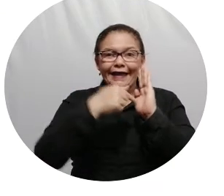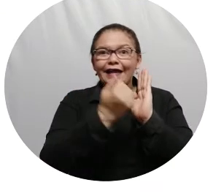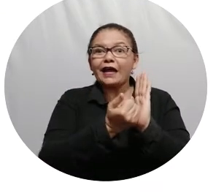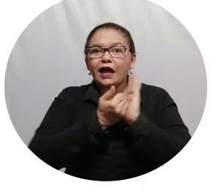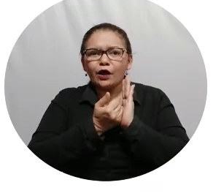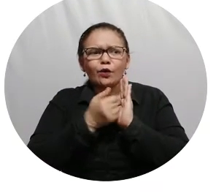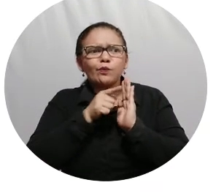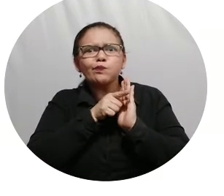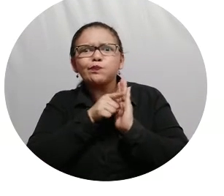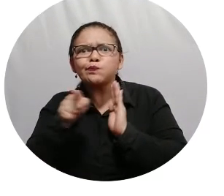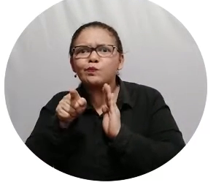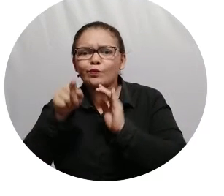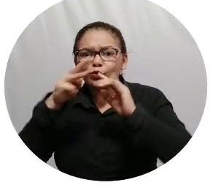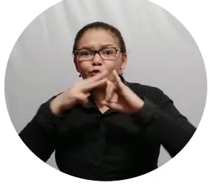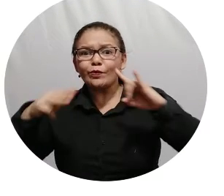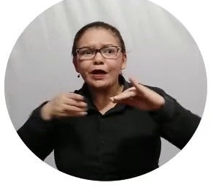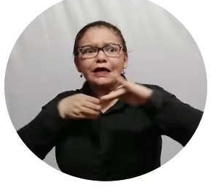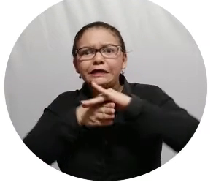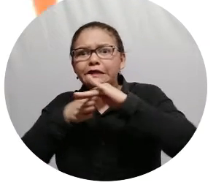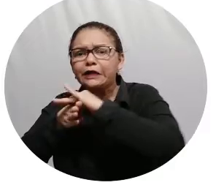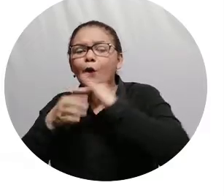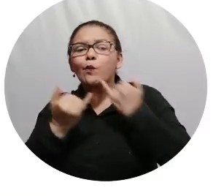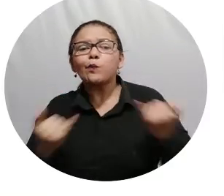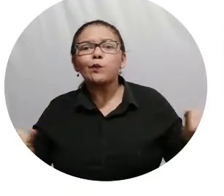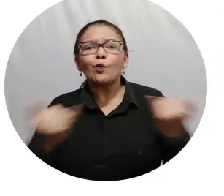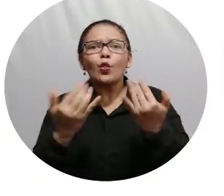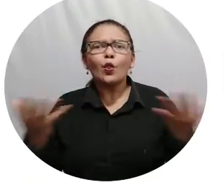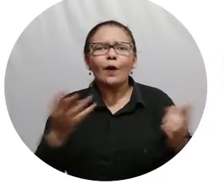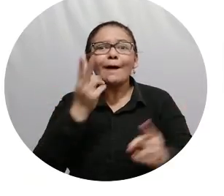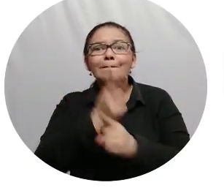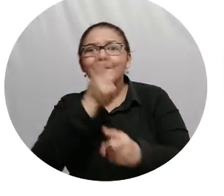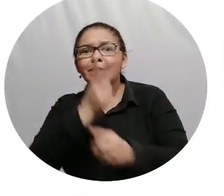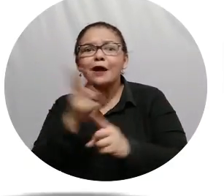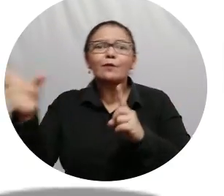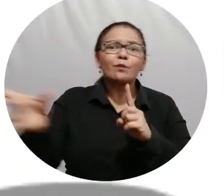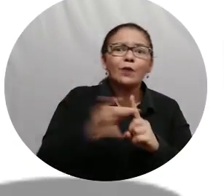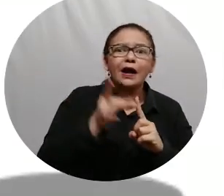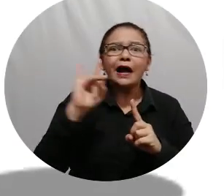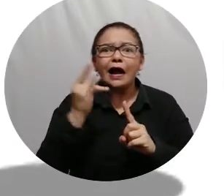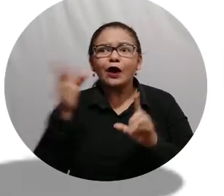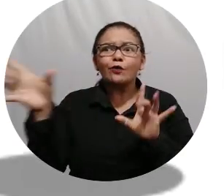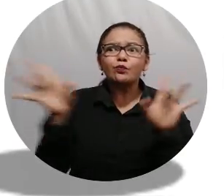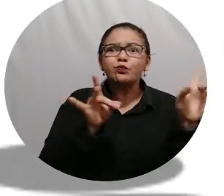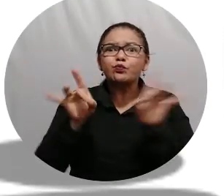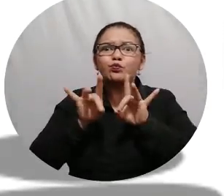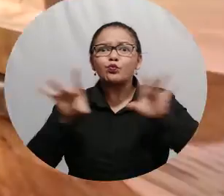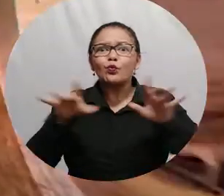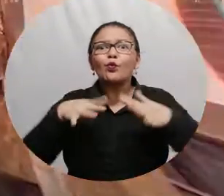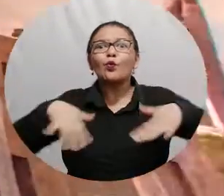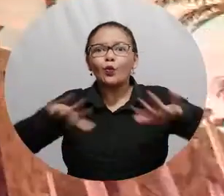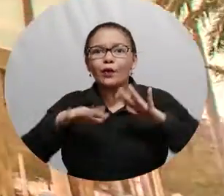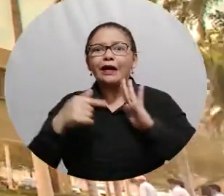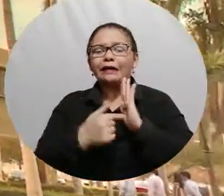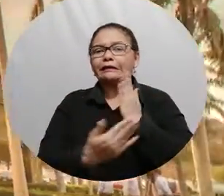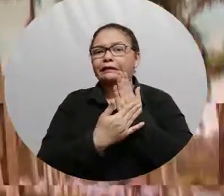conocer las escalas de riesgo y las recomendaciones al ingresar a cada una de las oficinas de la Alma Mater.